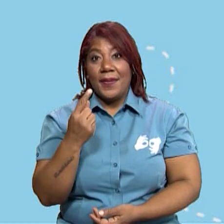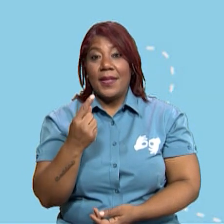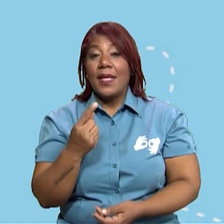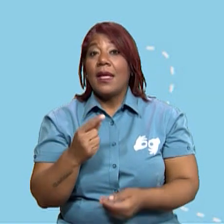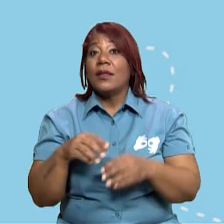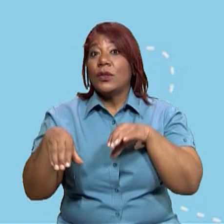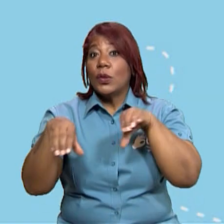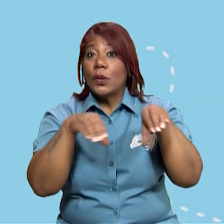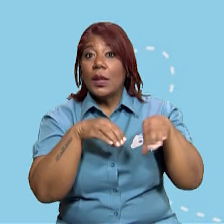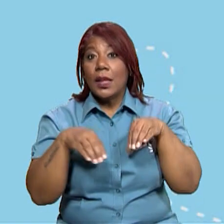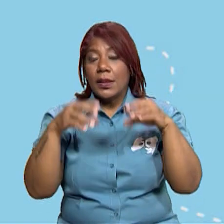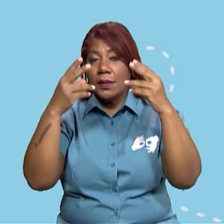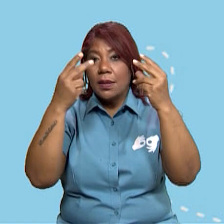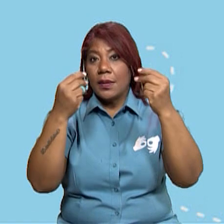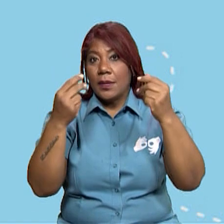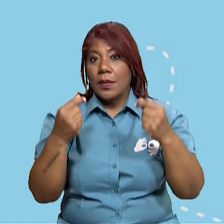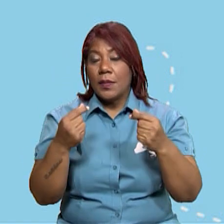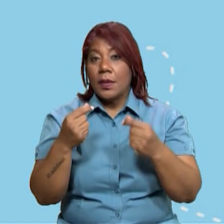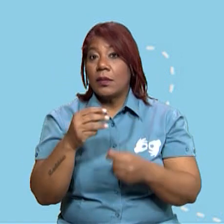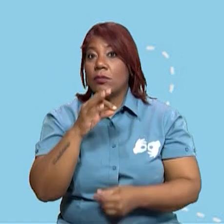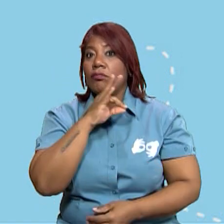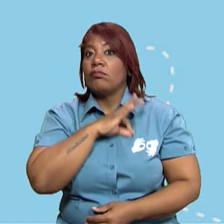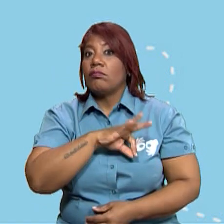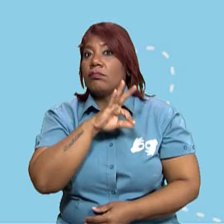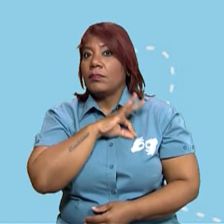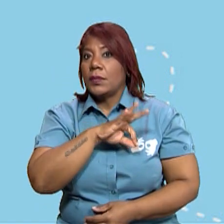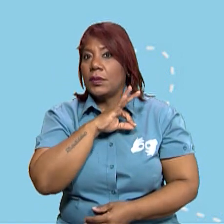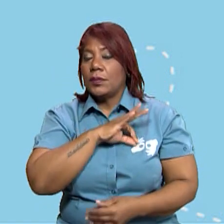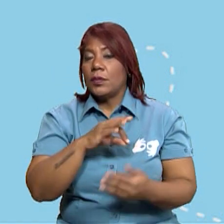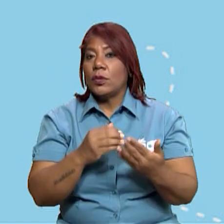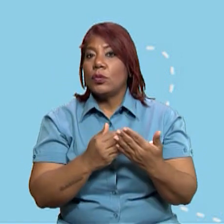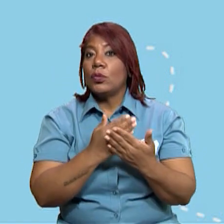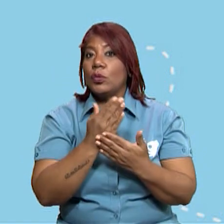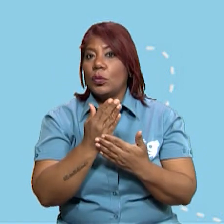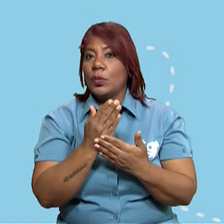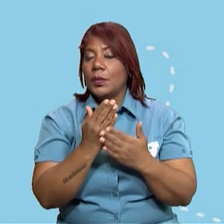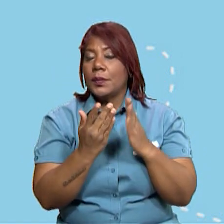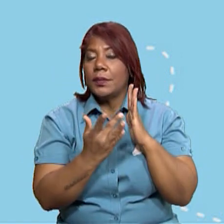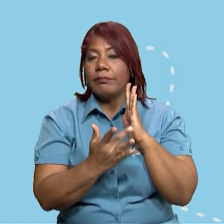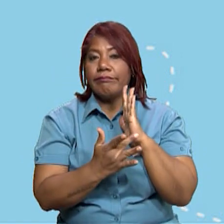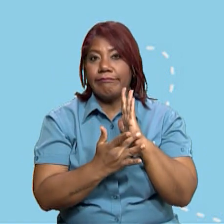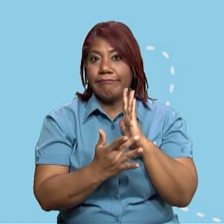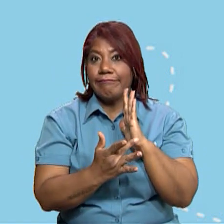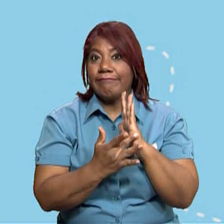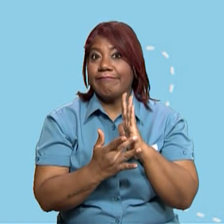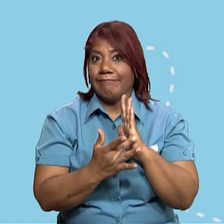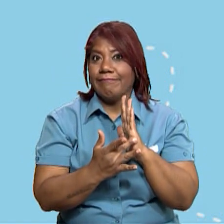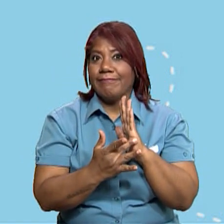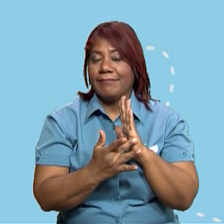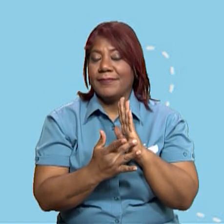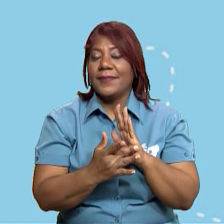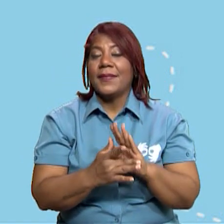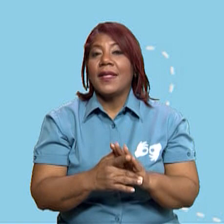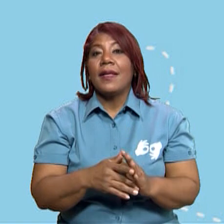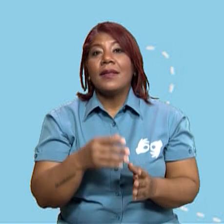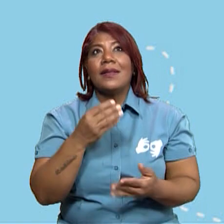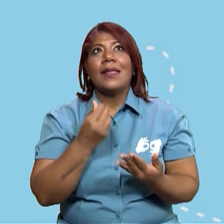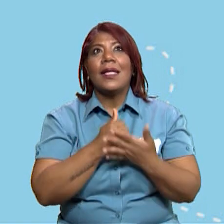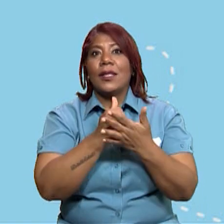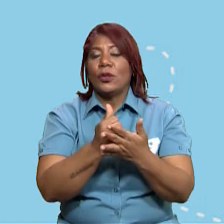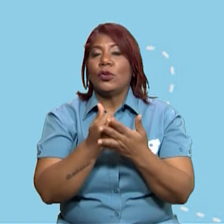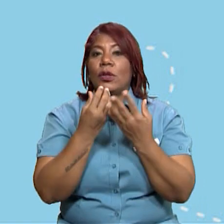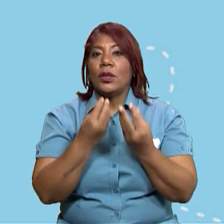económicas se han beneficiado con los nuevos avances de la tecnología en beneficio de los